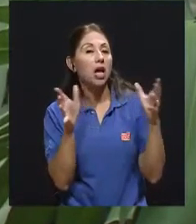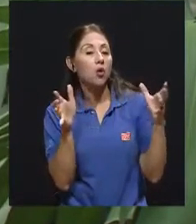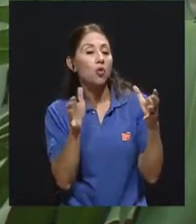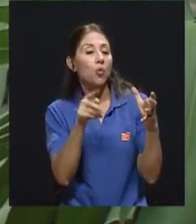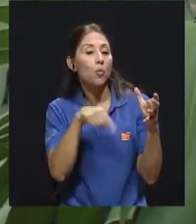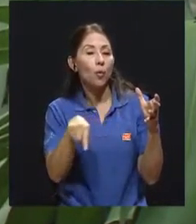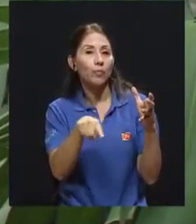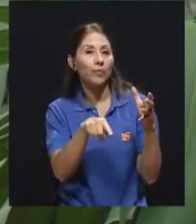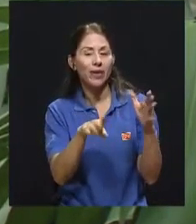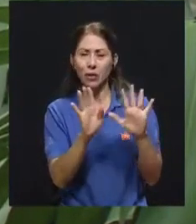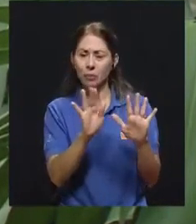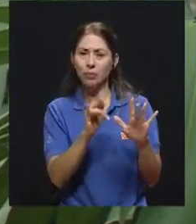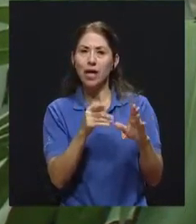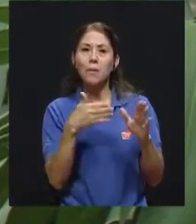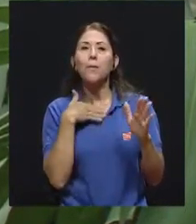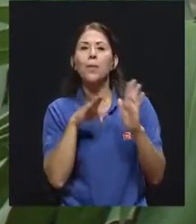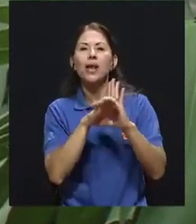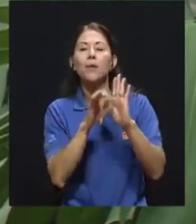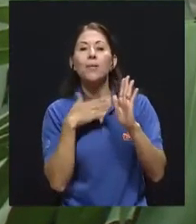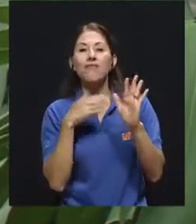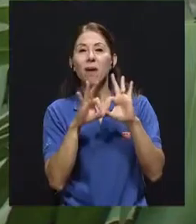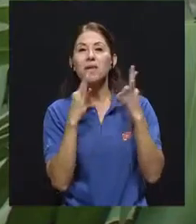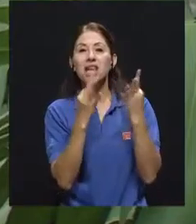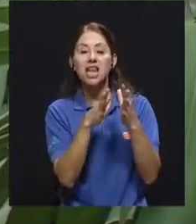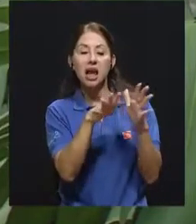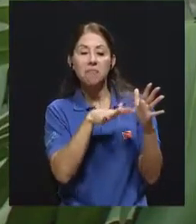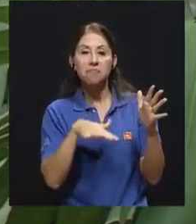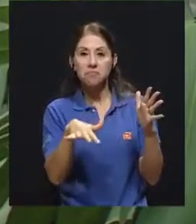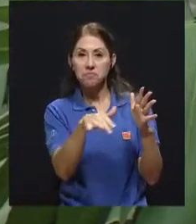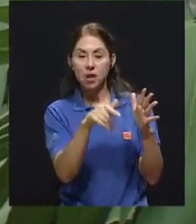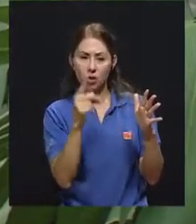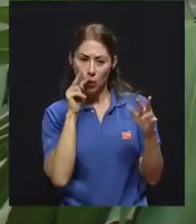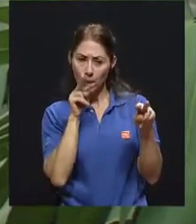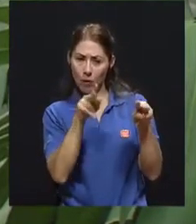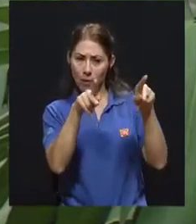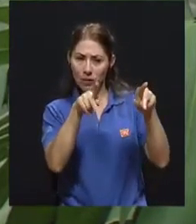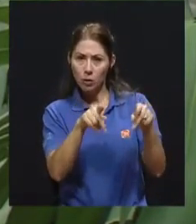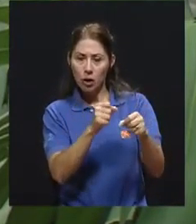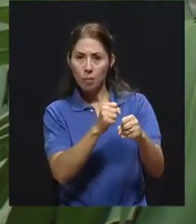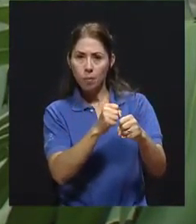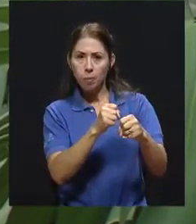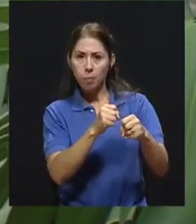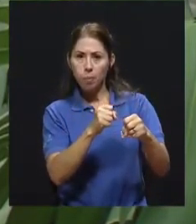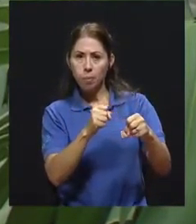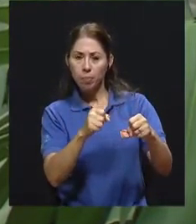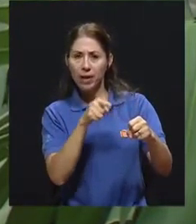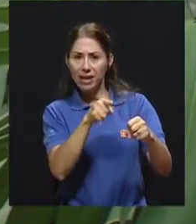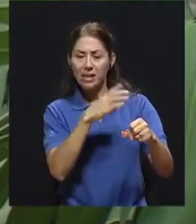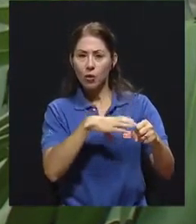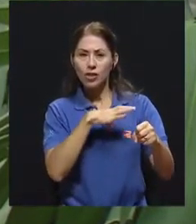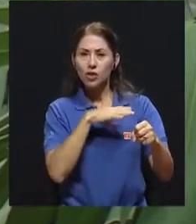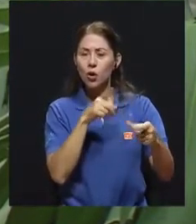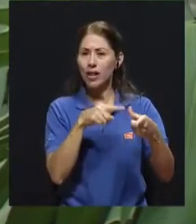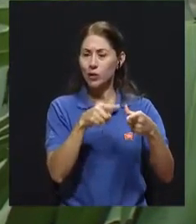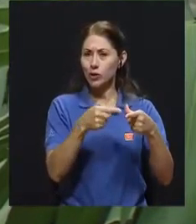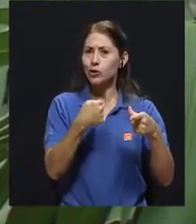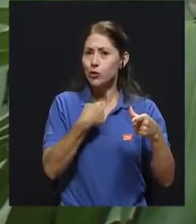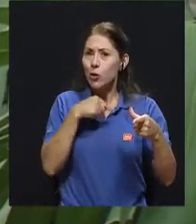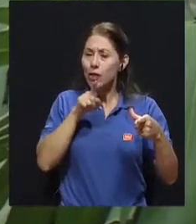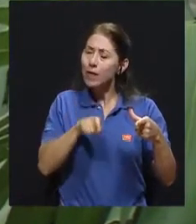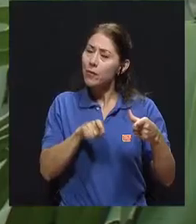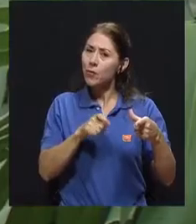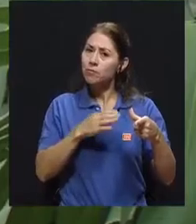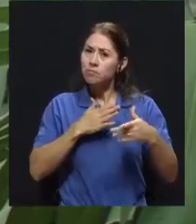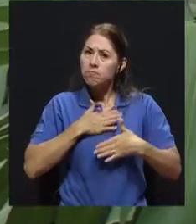familia, más bien me corrijo, en mi familia identifico a una persona en esta condición, pues tener la sensibilidad de